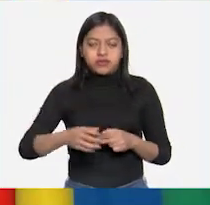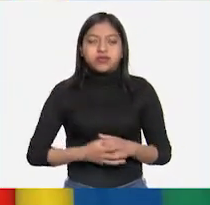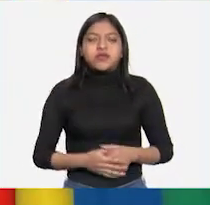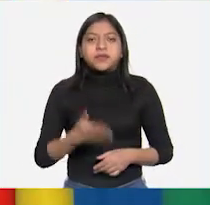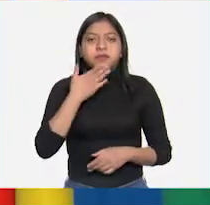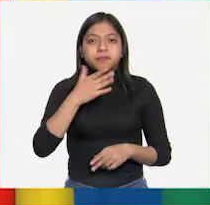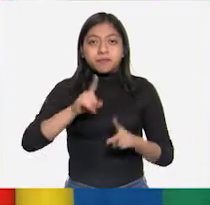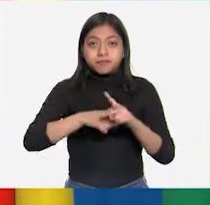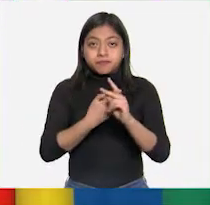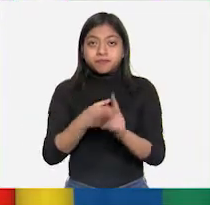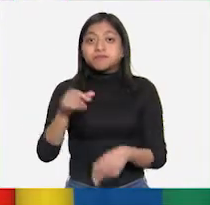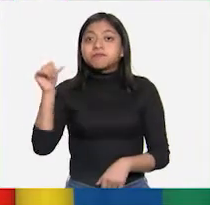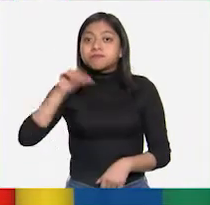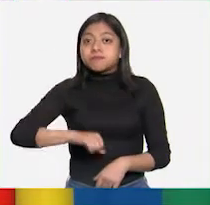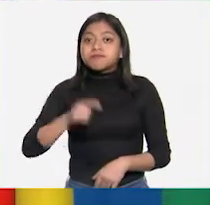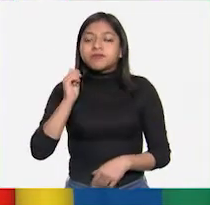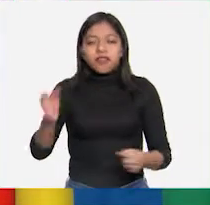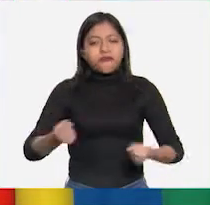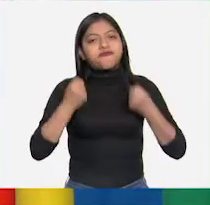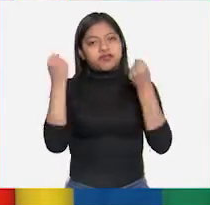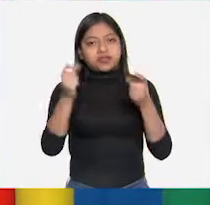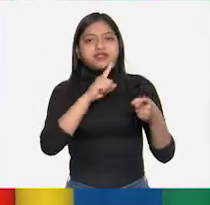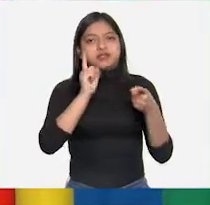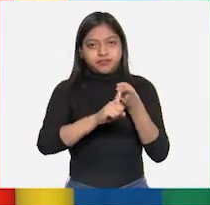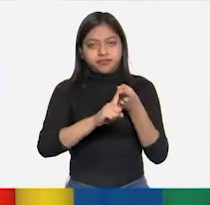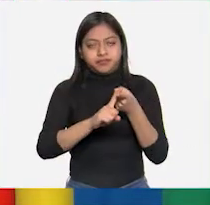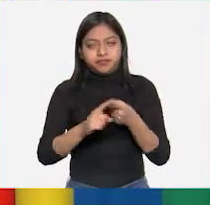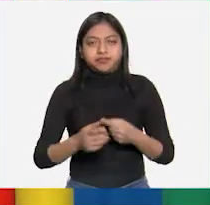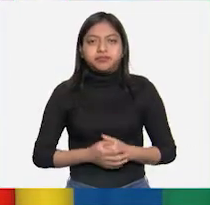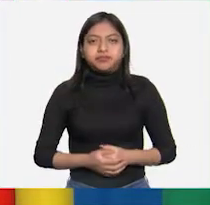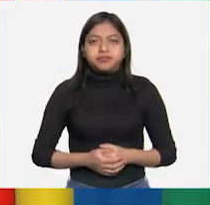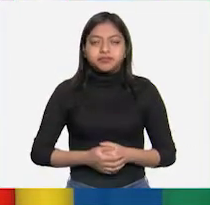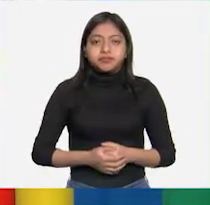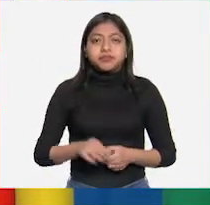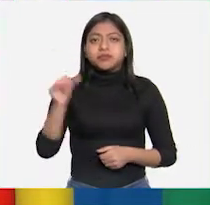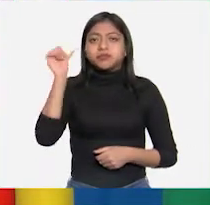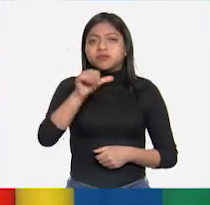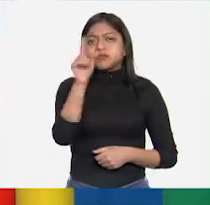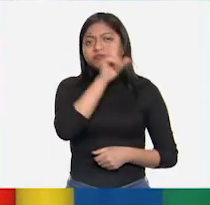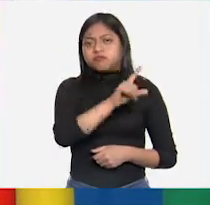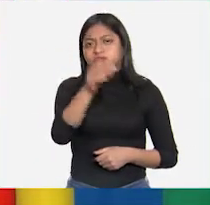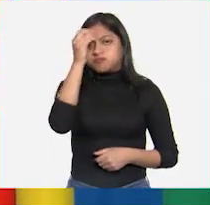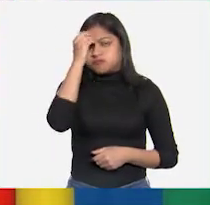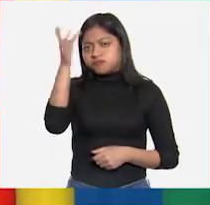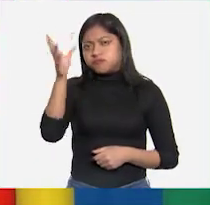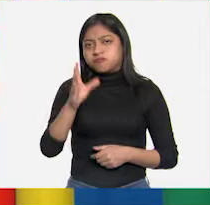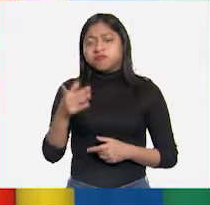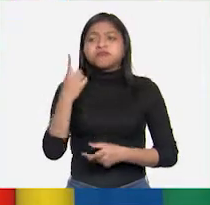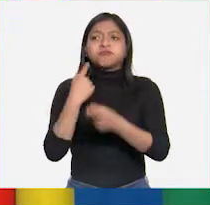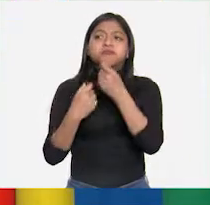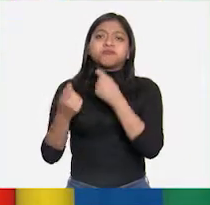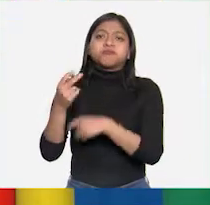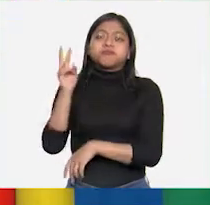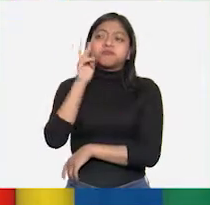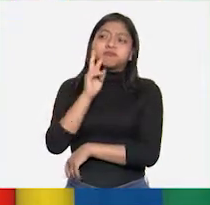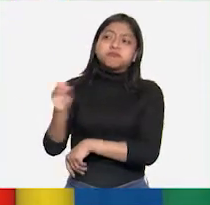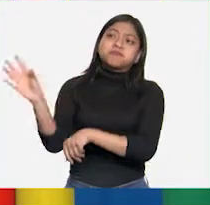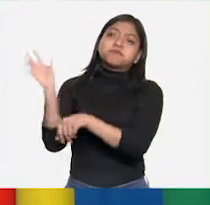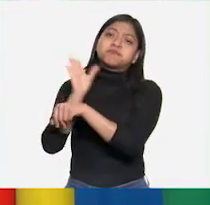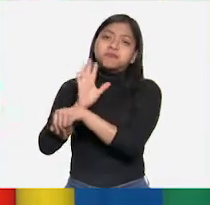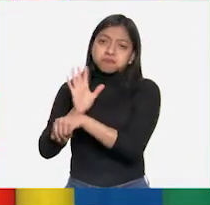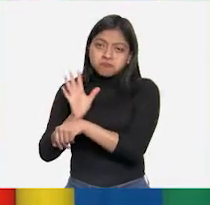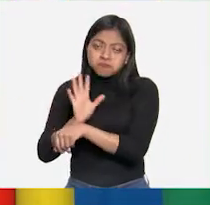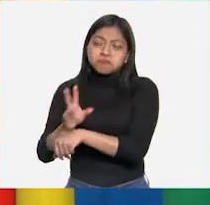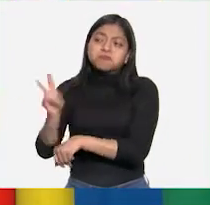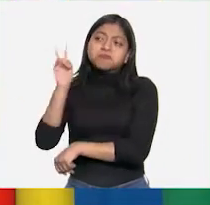primero, con la fuerza. Por hoy, olvídense de lo que se dice en algunas películas y en algunas